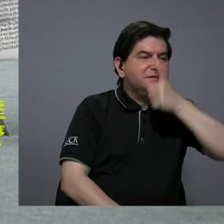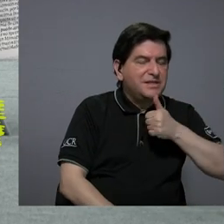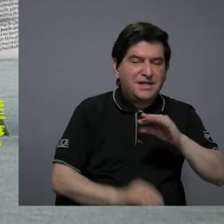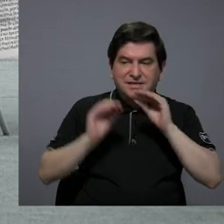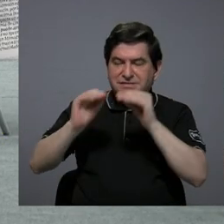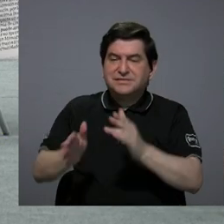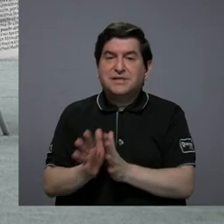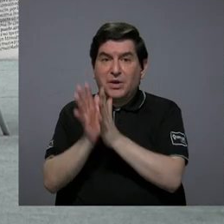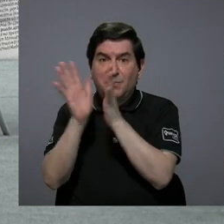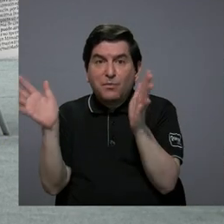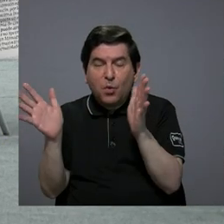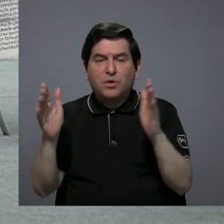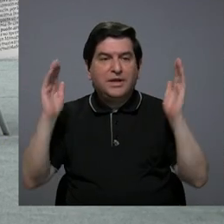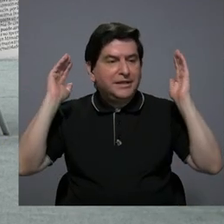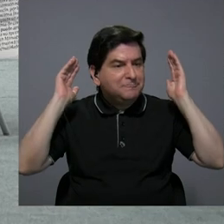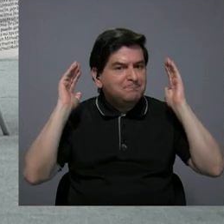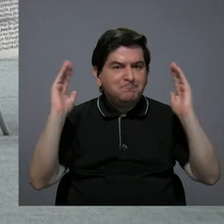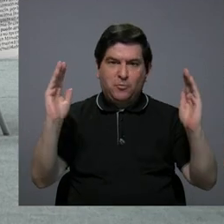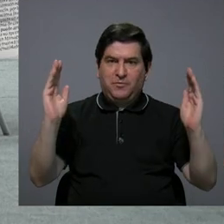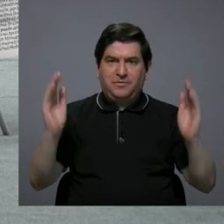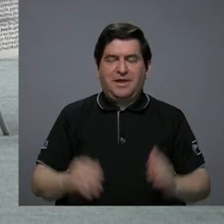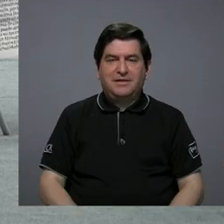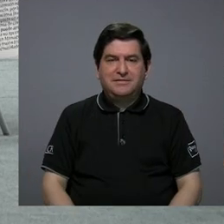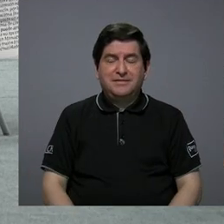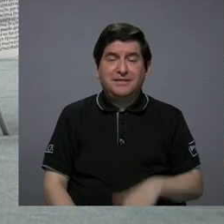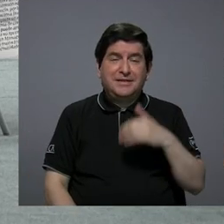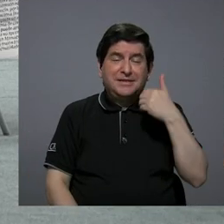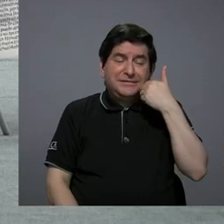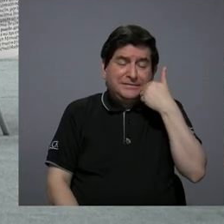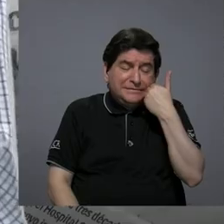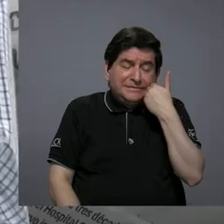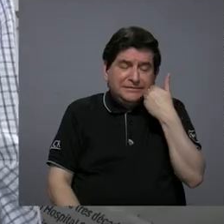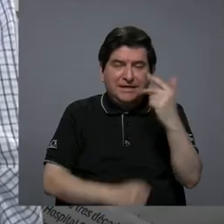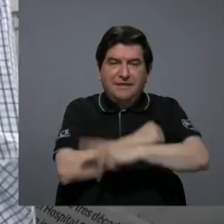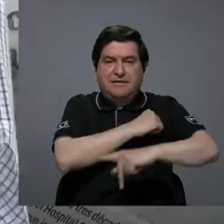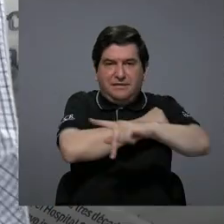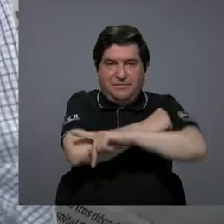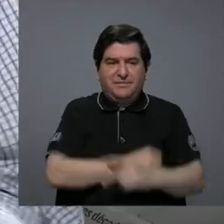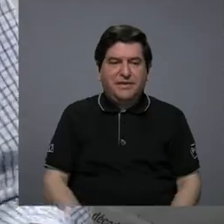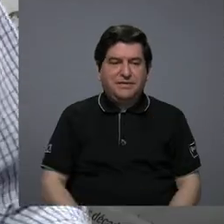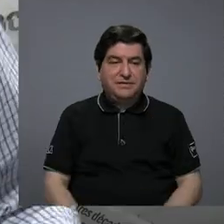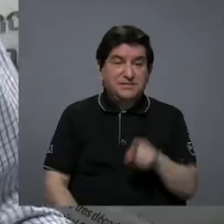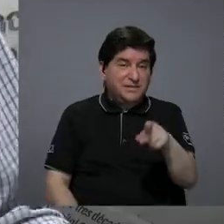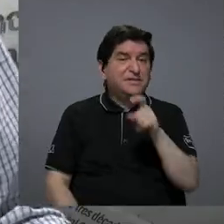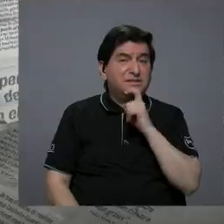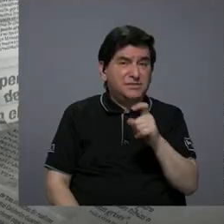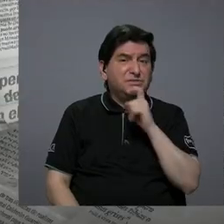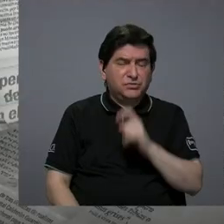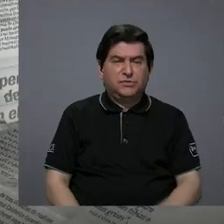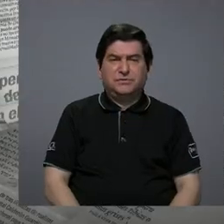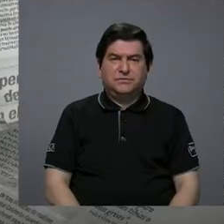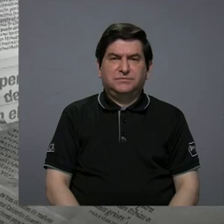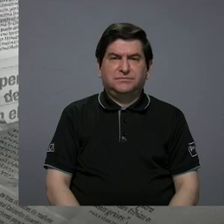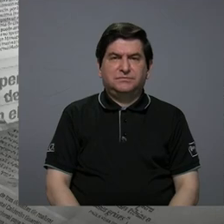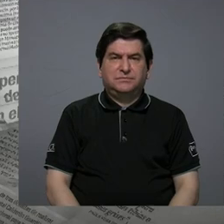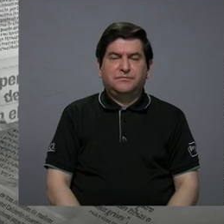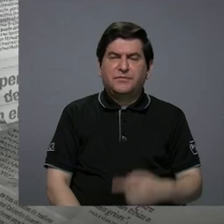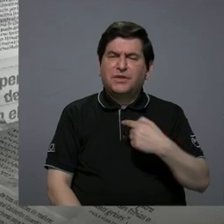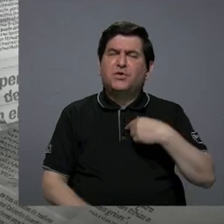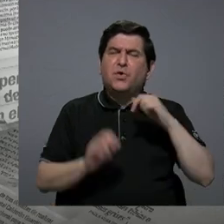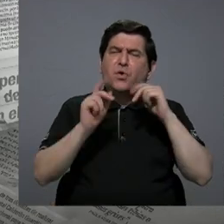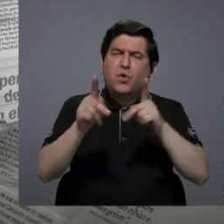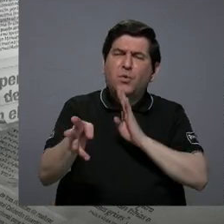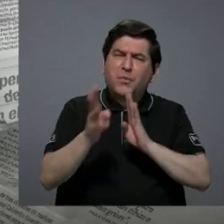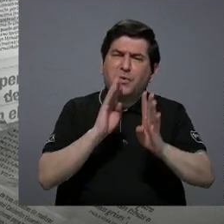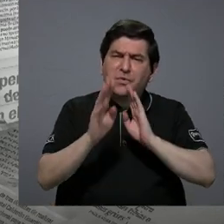y la enseñanza pública es enorme y da una enorme pena de país sin eso va a ser muy difícil aquí me da la oportunidad